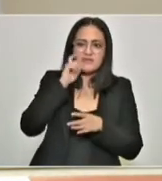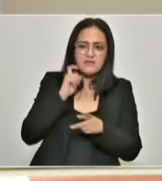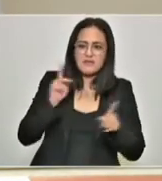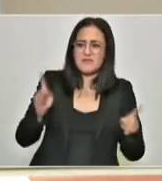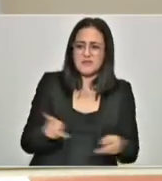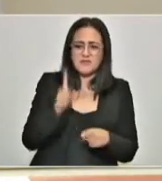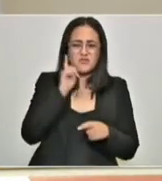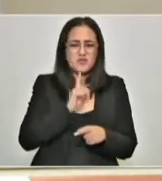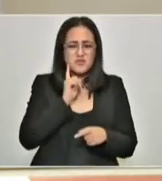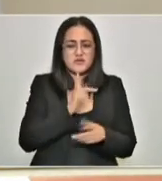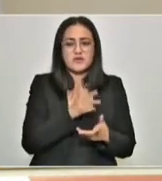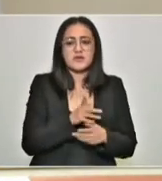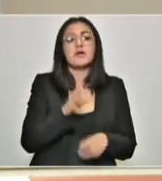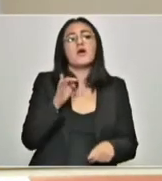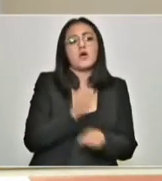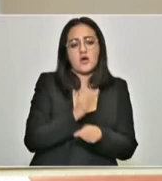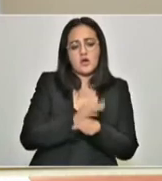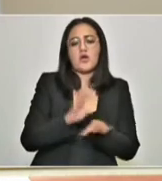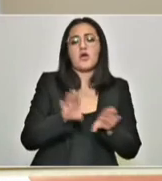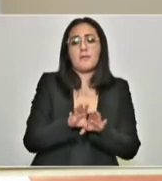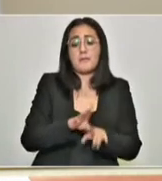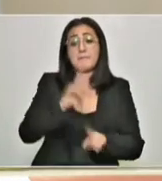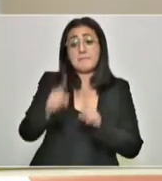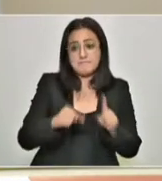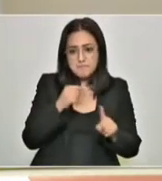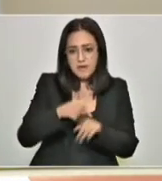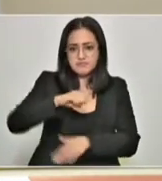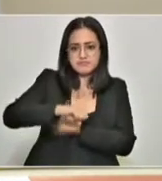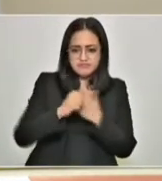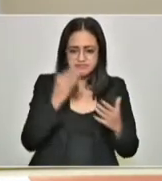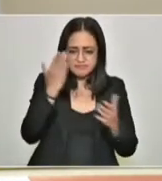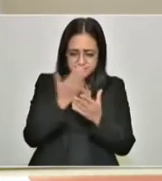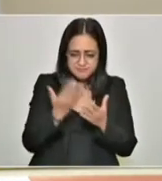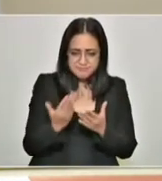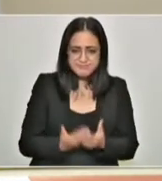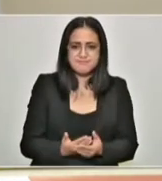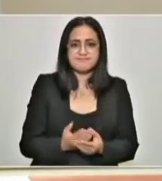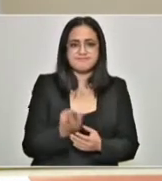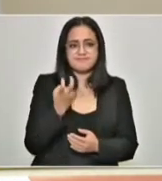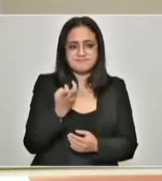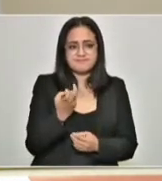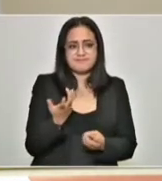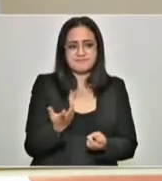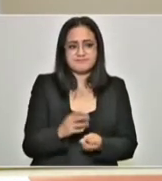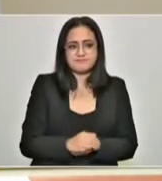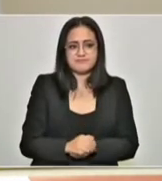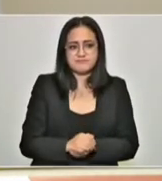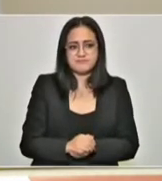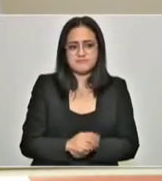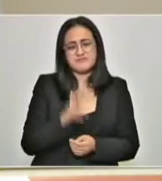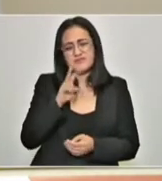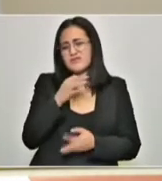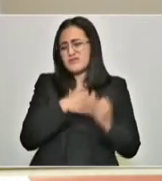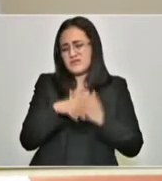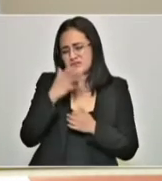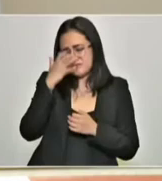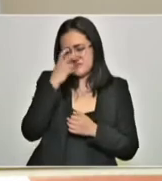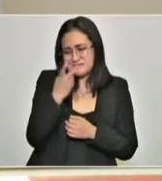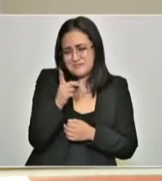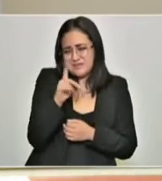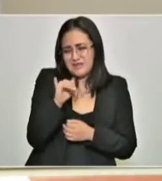porque hay combate a este delito, a este vergonzo. Todos los delitos son